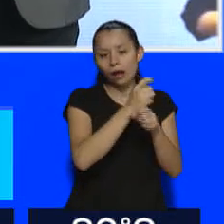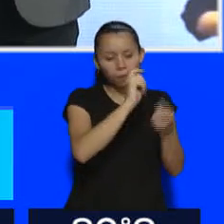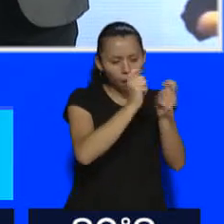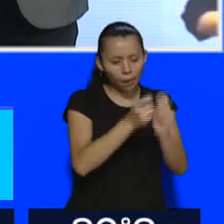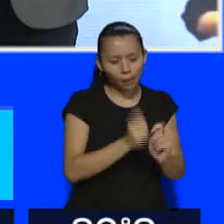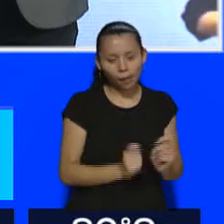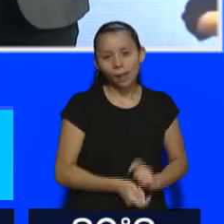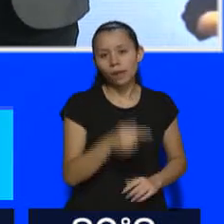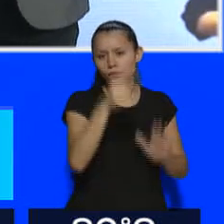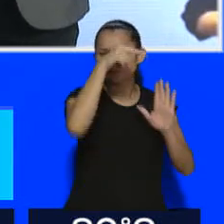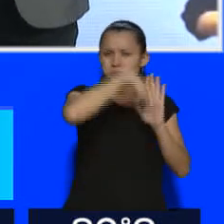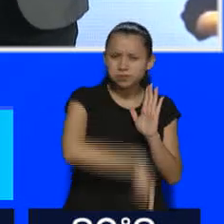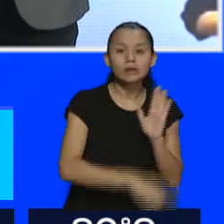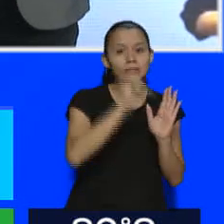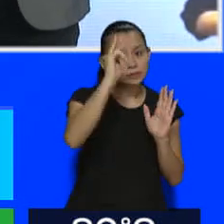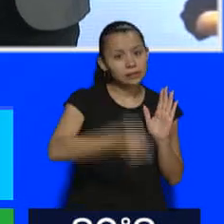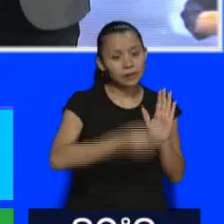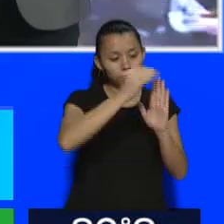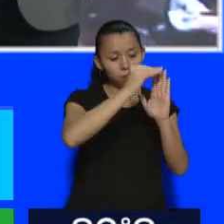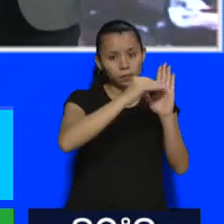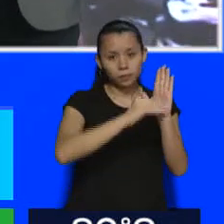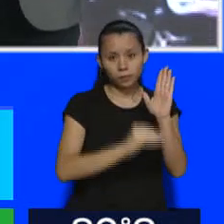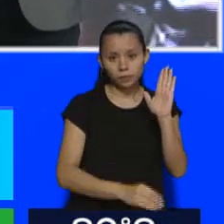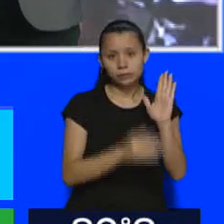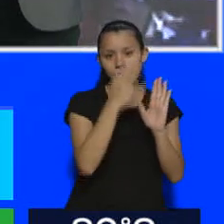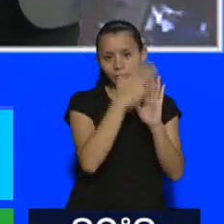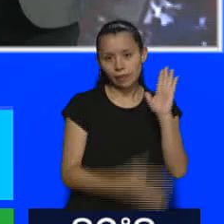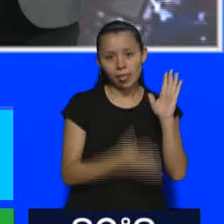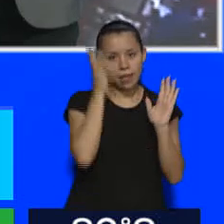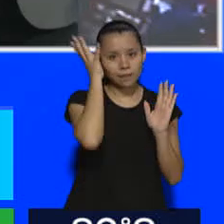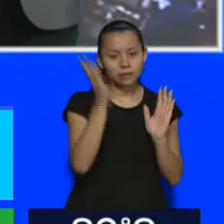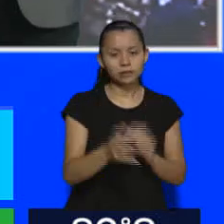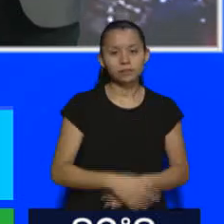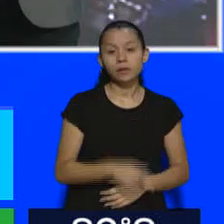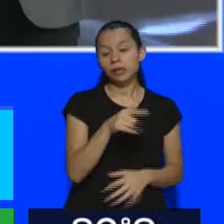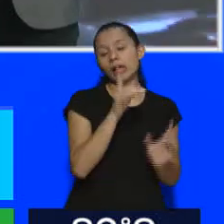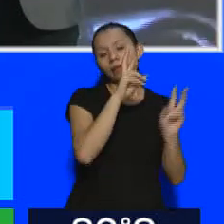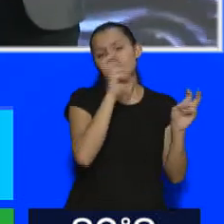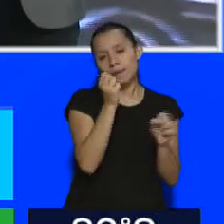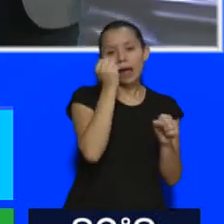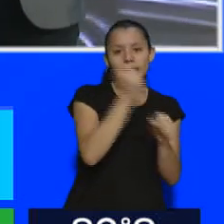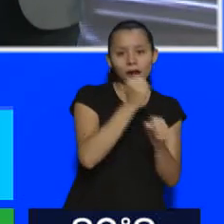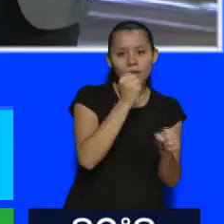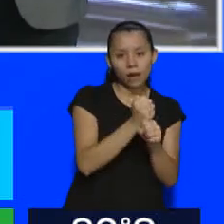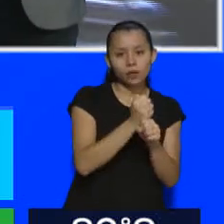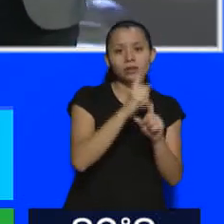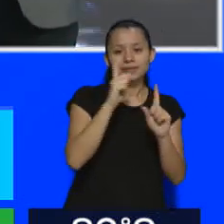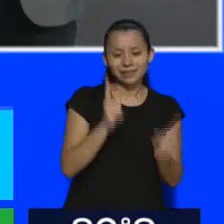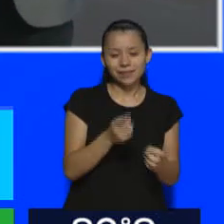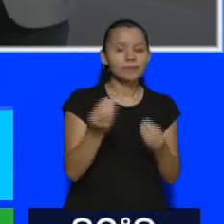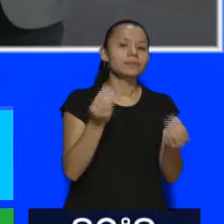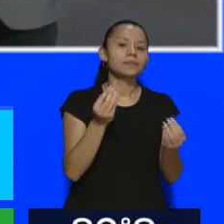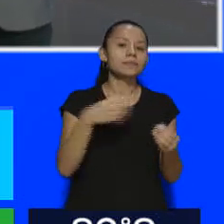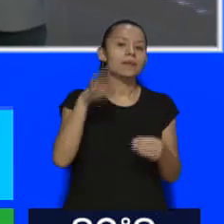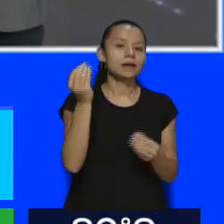cambios muy profundos en cuanto a los vínculos laborales, sobre todo en la relación entre empleado